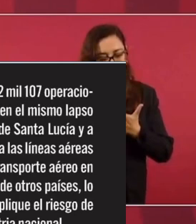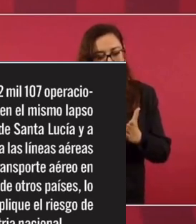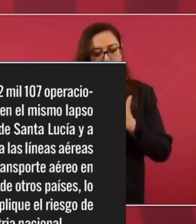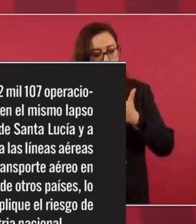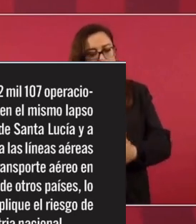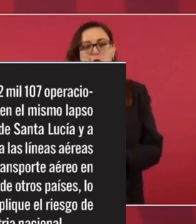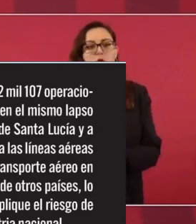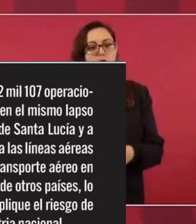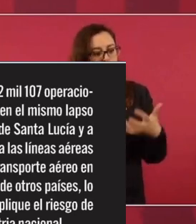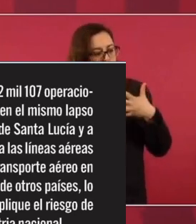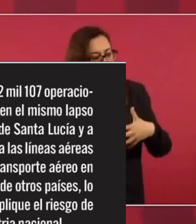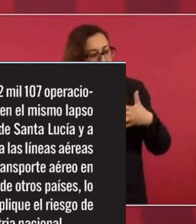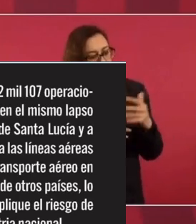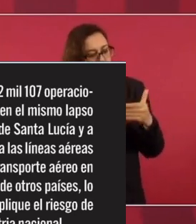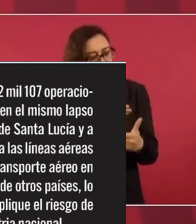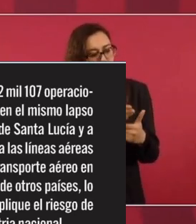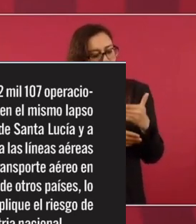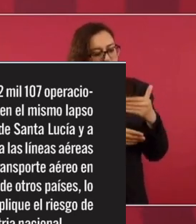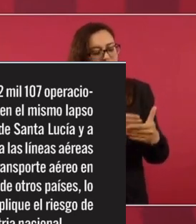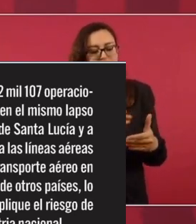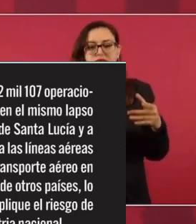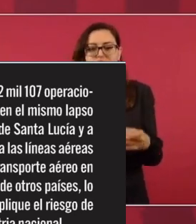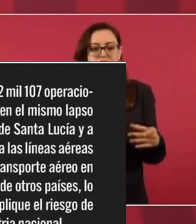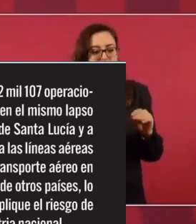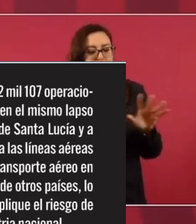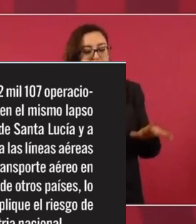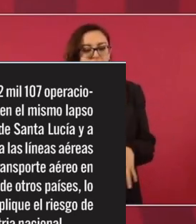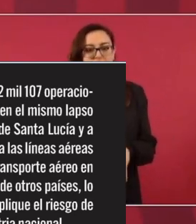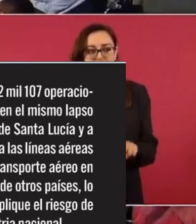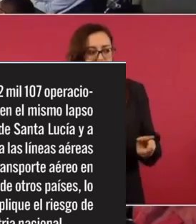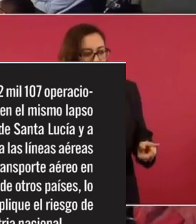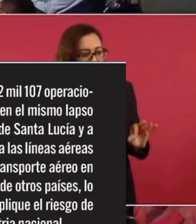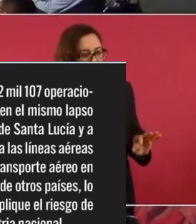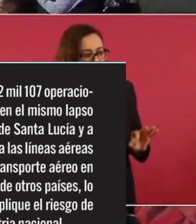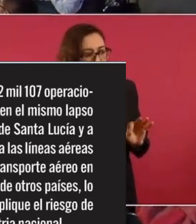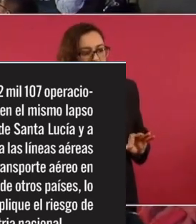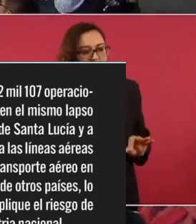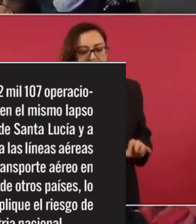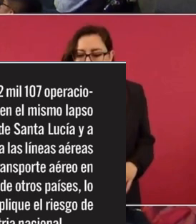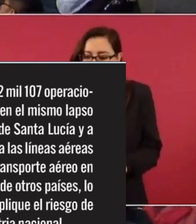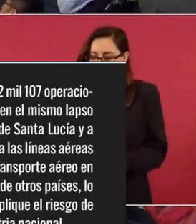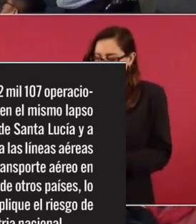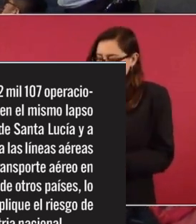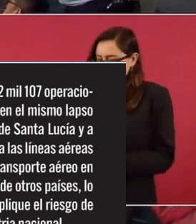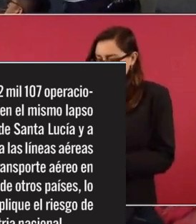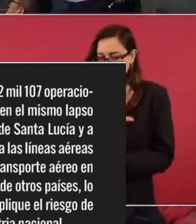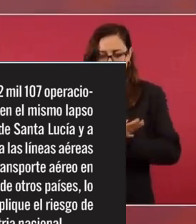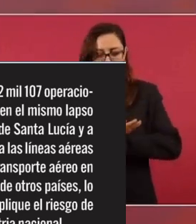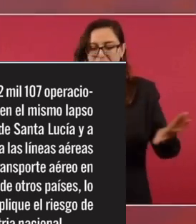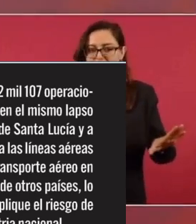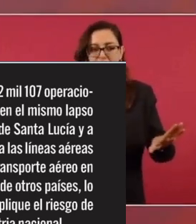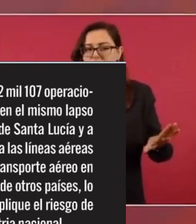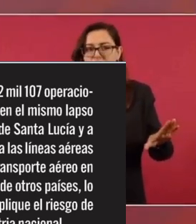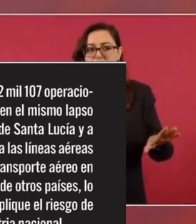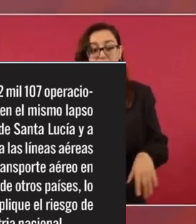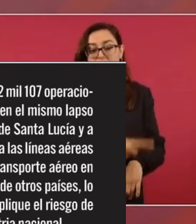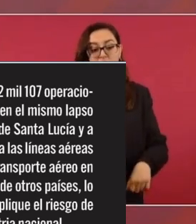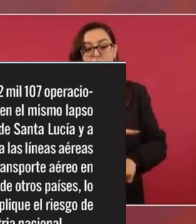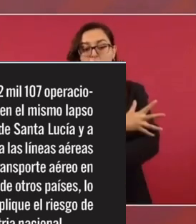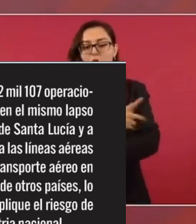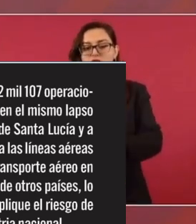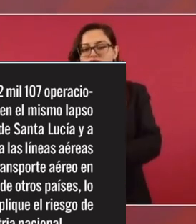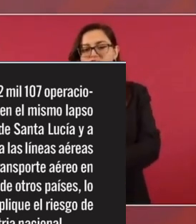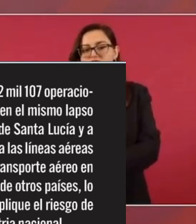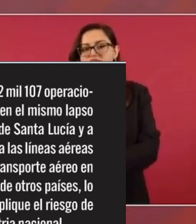se va aclarando. Eso sí, ya se quedan callados porque como no los caracteriza la honestidad, sino la